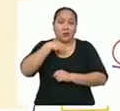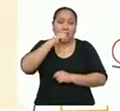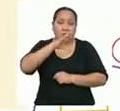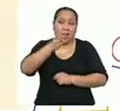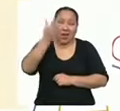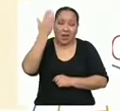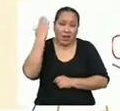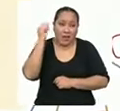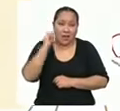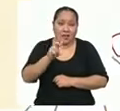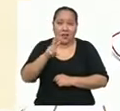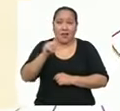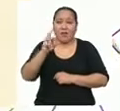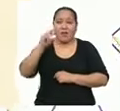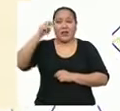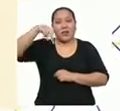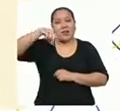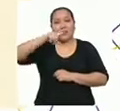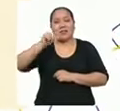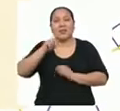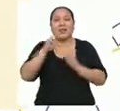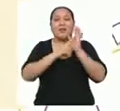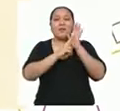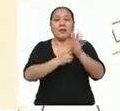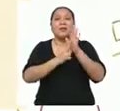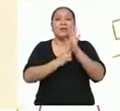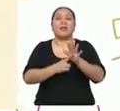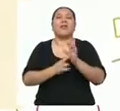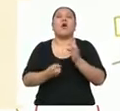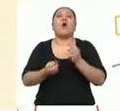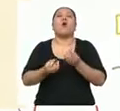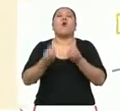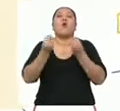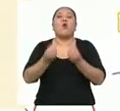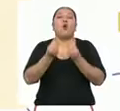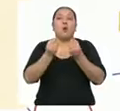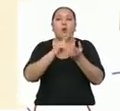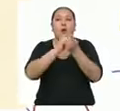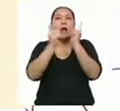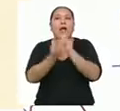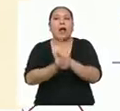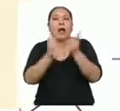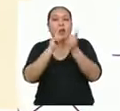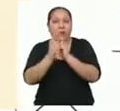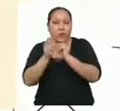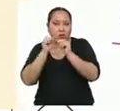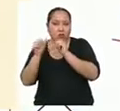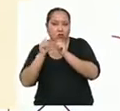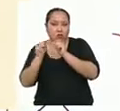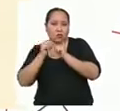hace un momento, la varianza representa cómo varía una serie de datos respecto a su media.